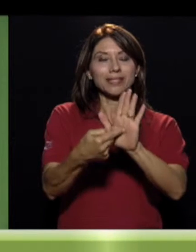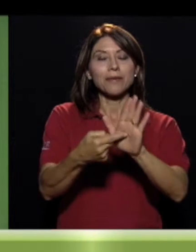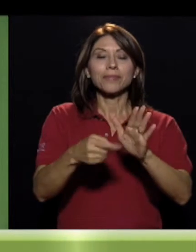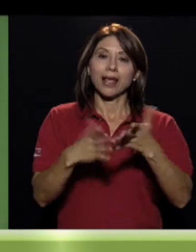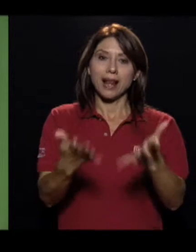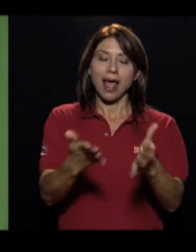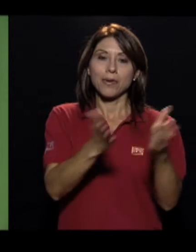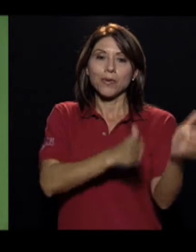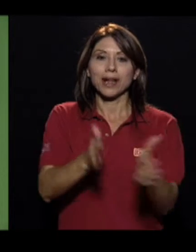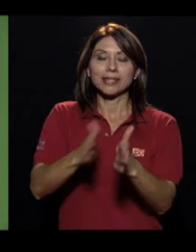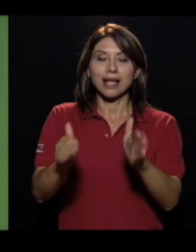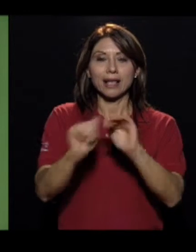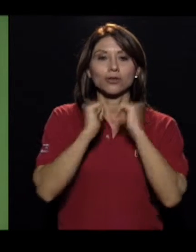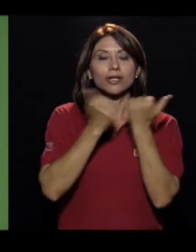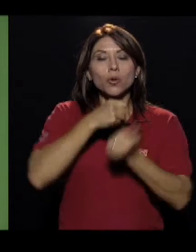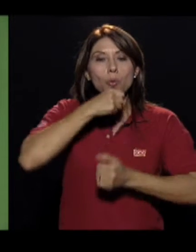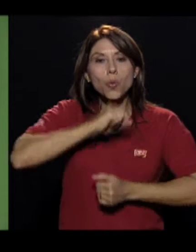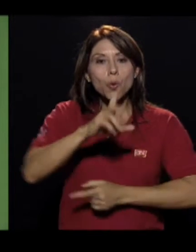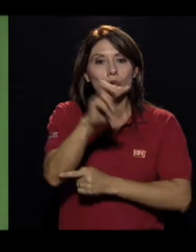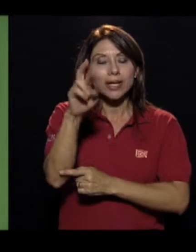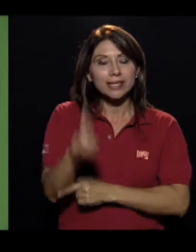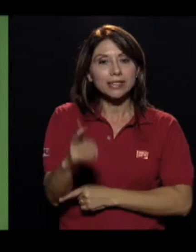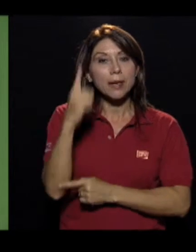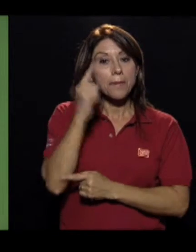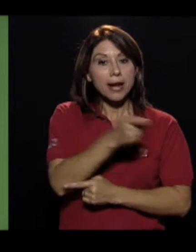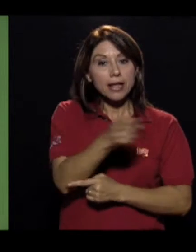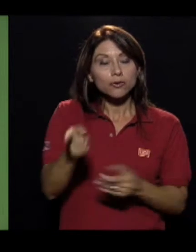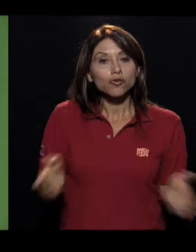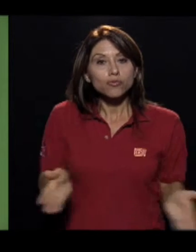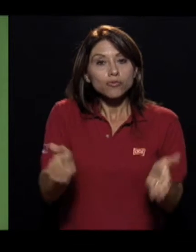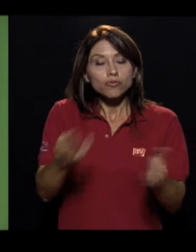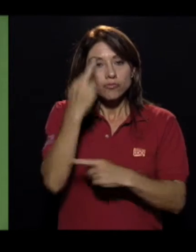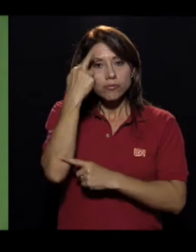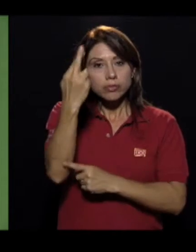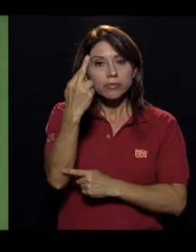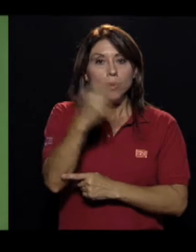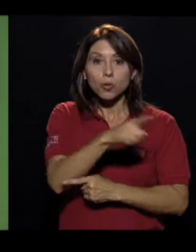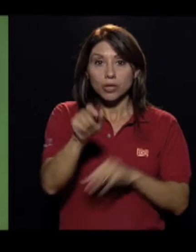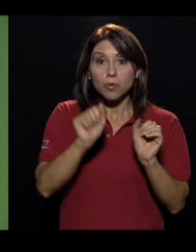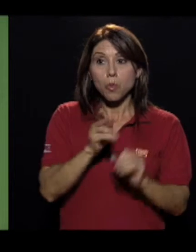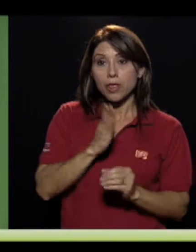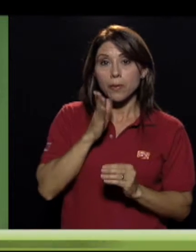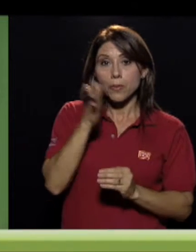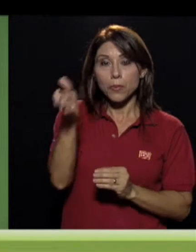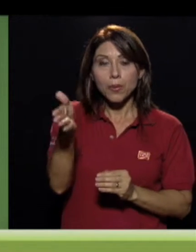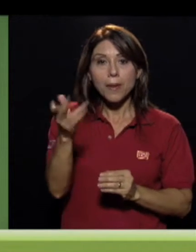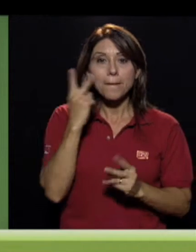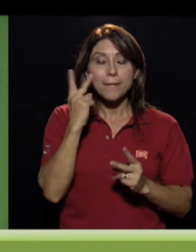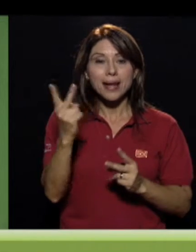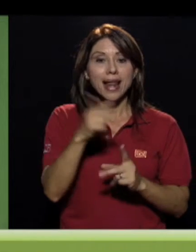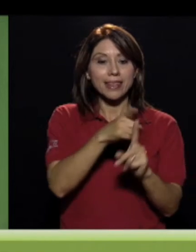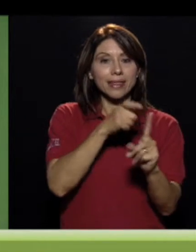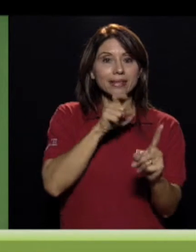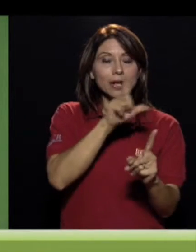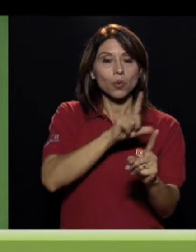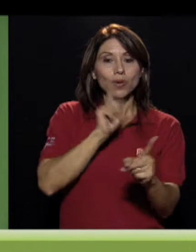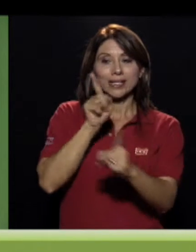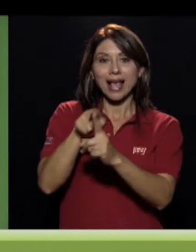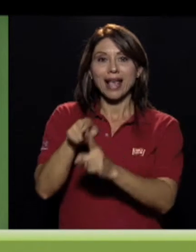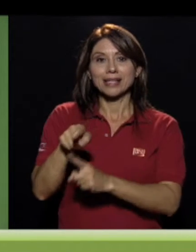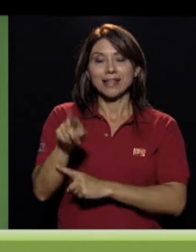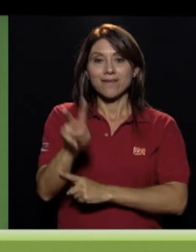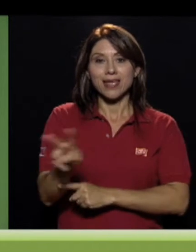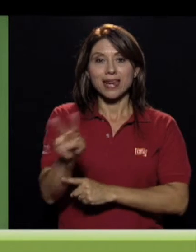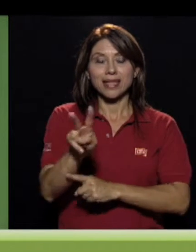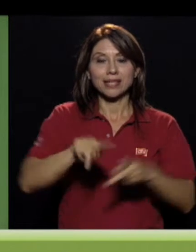muestra es desarrollada por la Asociación Gerontológica Costarricense para promover el respeto hacia esta población. Usted puede visitar la exposición de